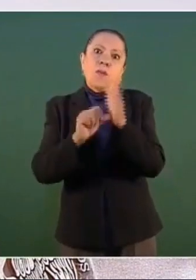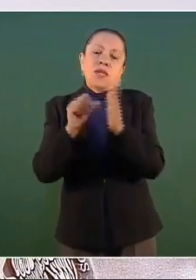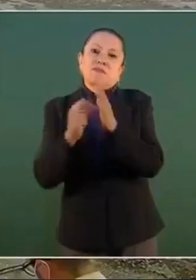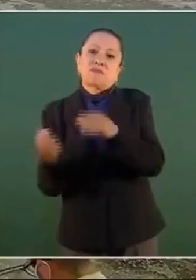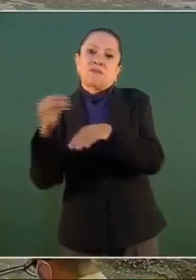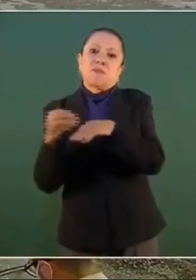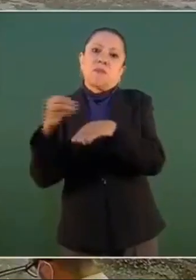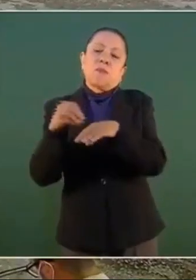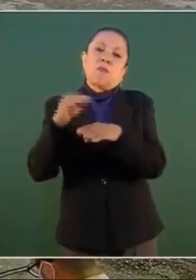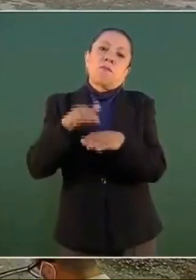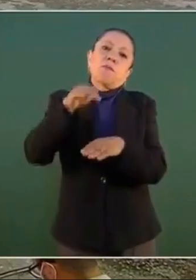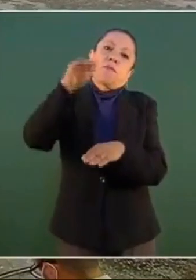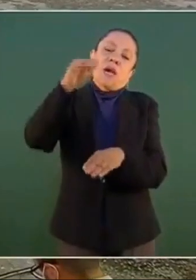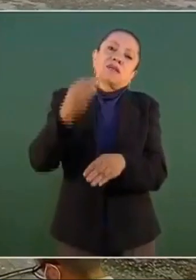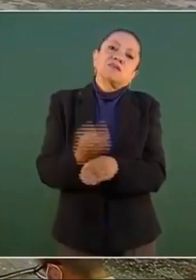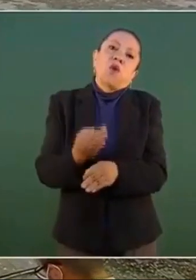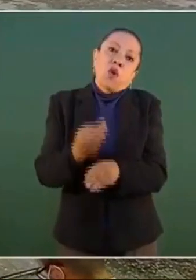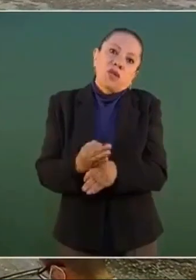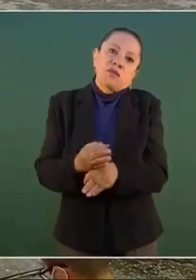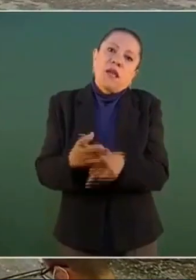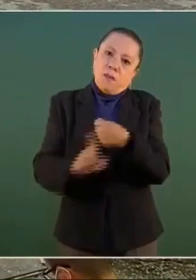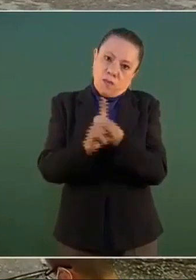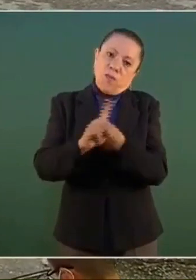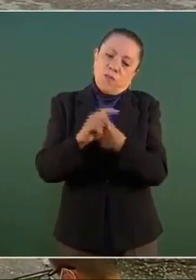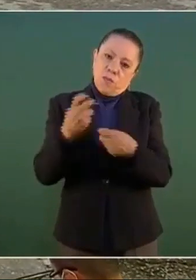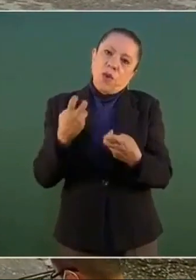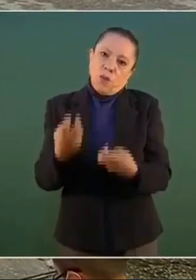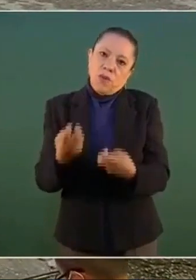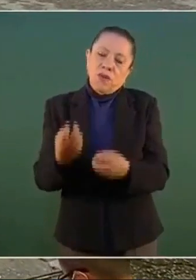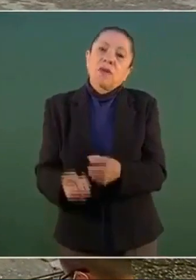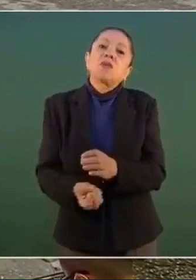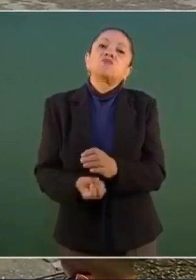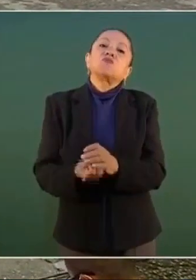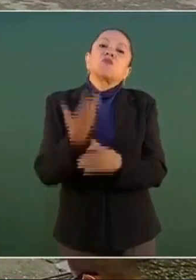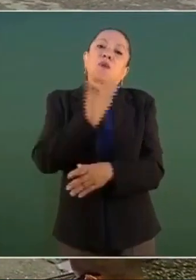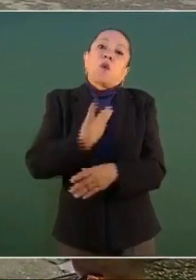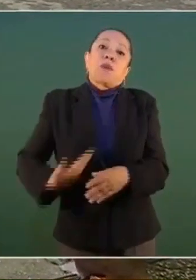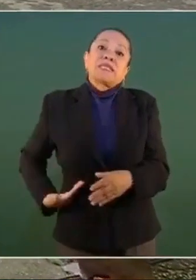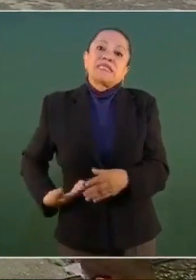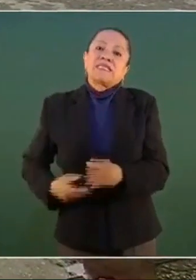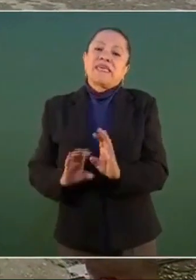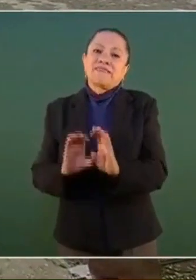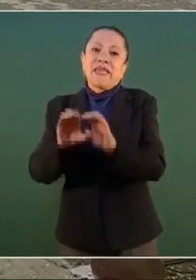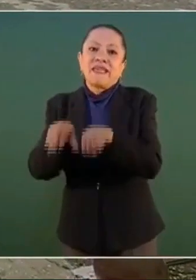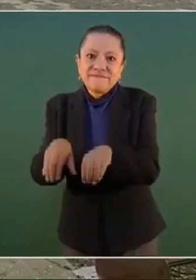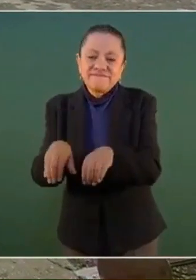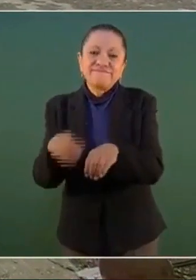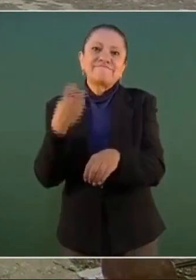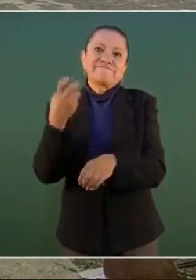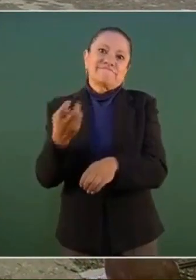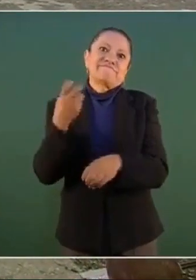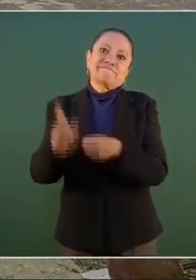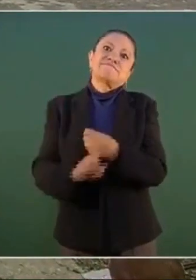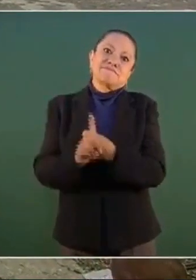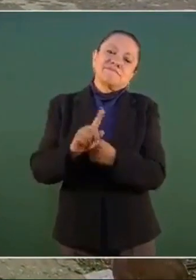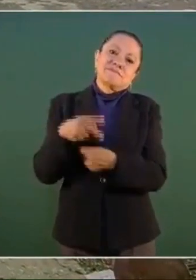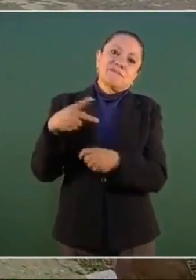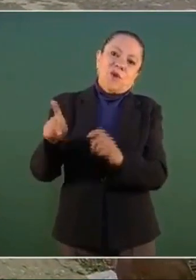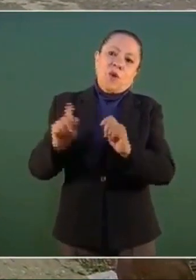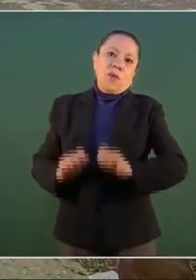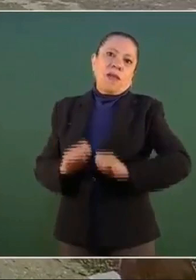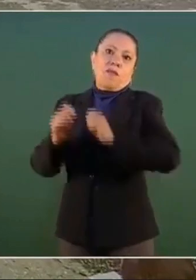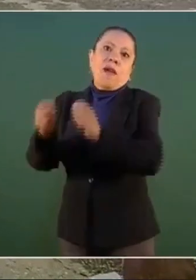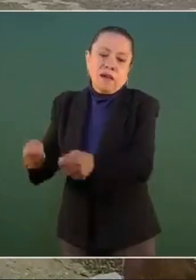va a las consecuencias el nuevo presidente que va a entrar, por eso también tuvimos una reunión nosotros con